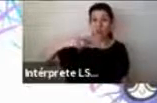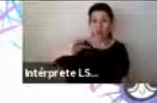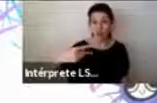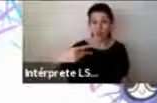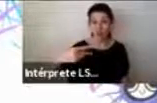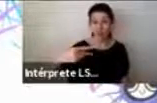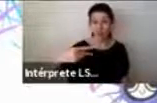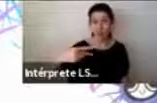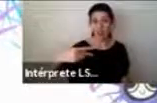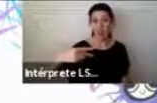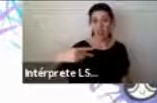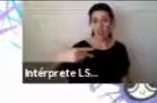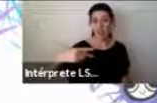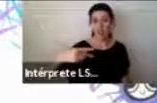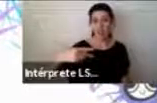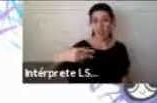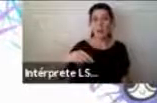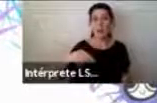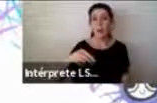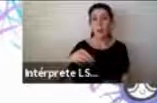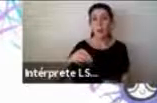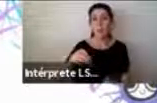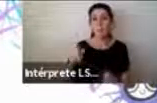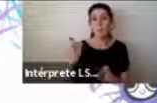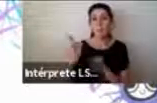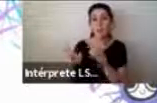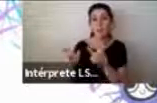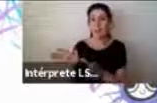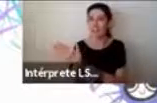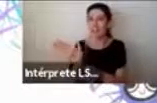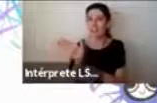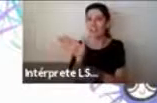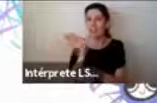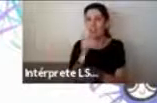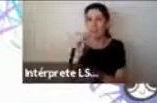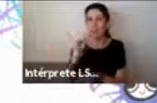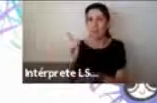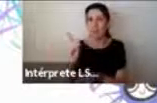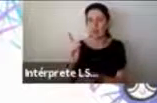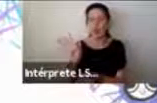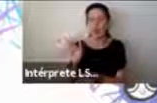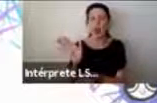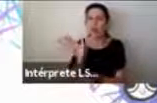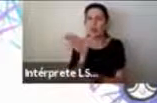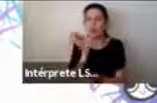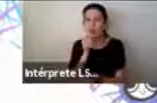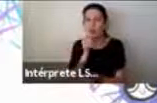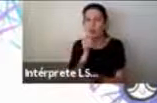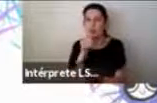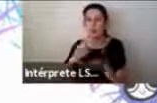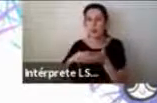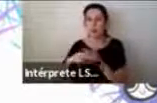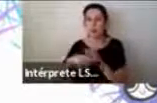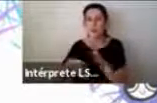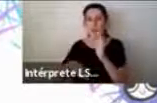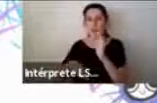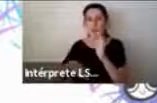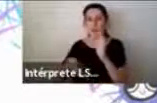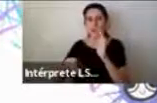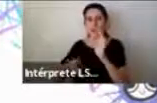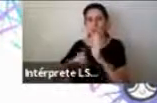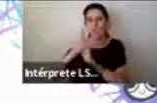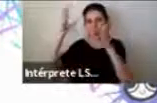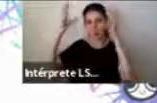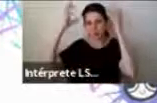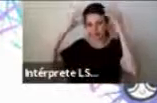estudiantes que no tenían algún trastorno neuro desarrollo o alguna discapacidad o sea tener discapacidad puede generar un